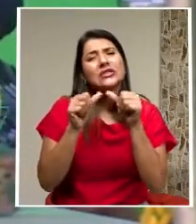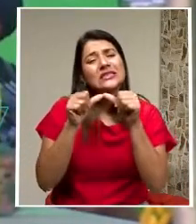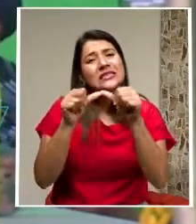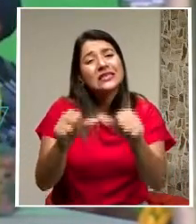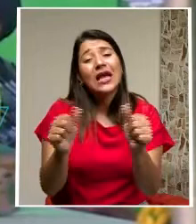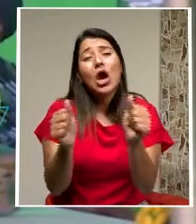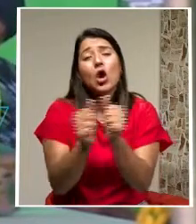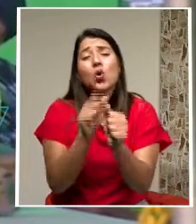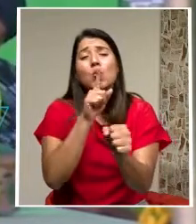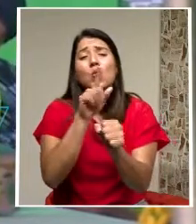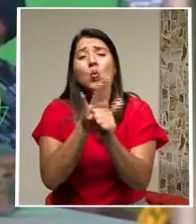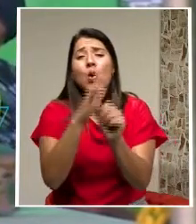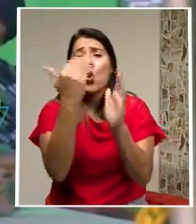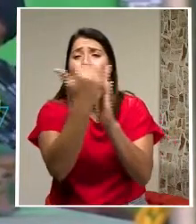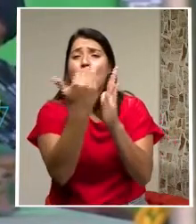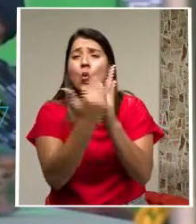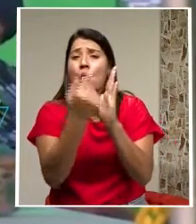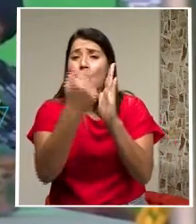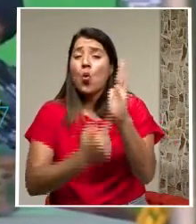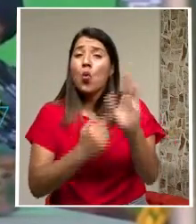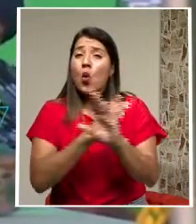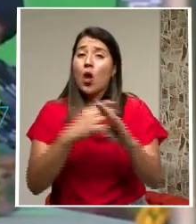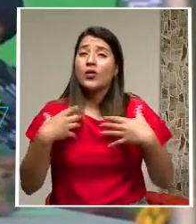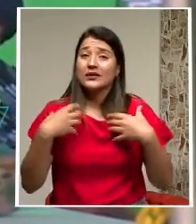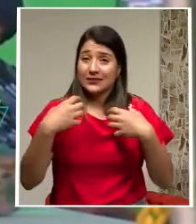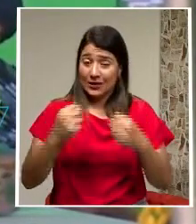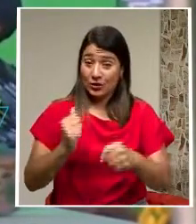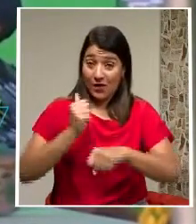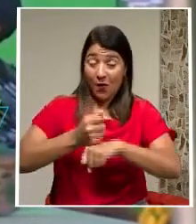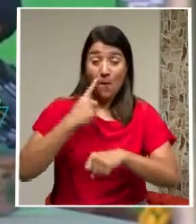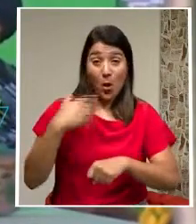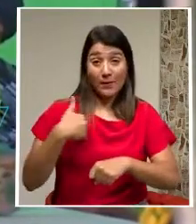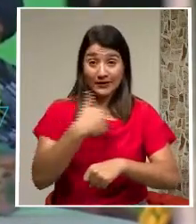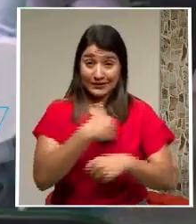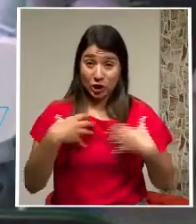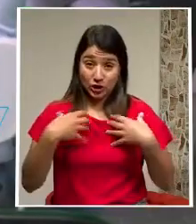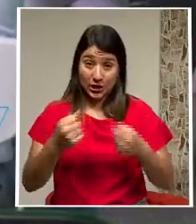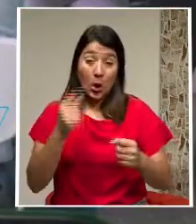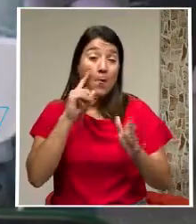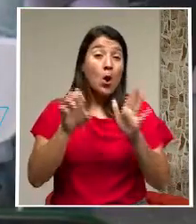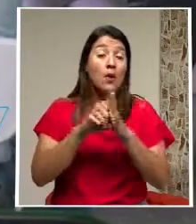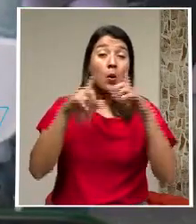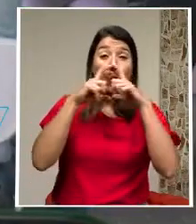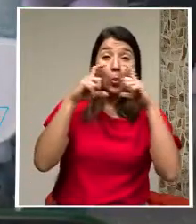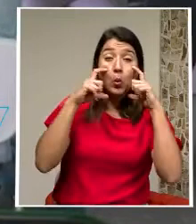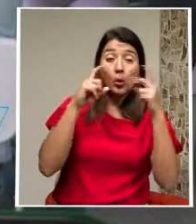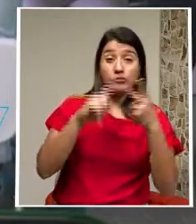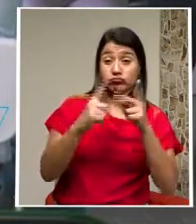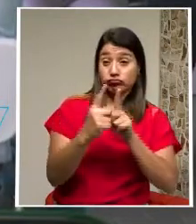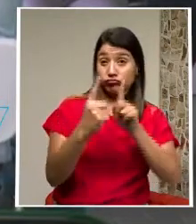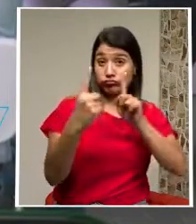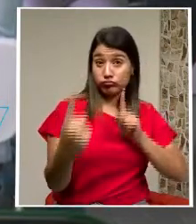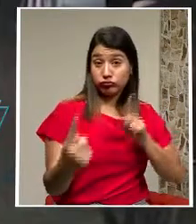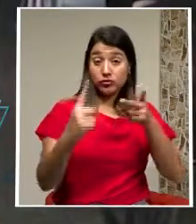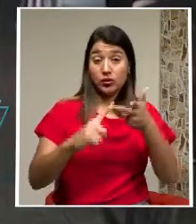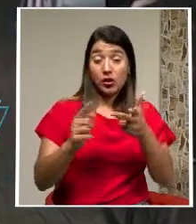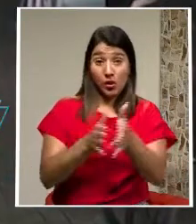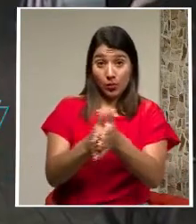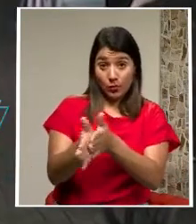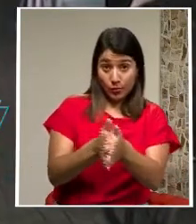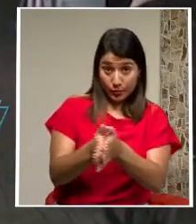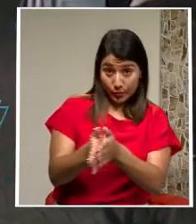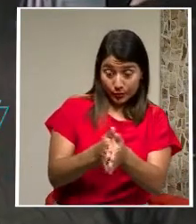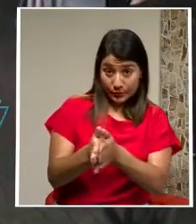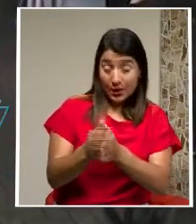con el protocolo Establecido por el Ministerio de Salud Es decir, el uso de mascarilla, distancia física, social Y lavado de manos